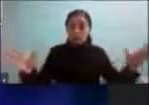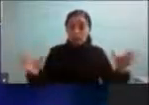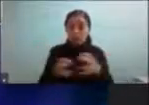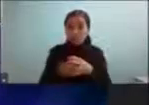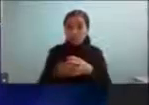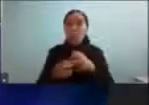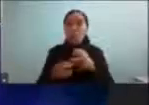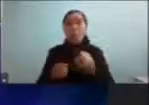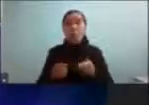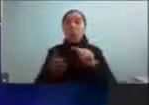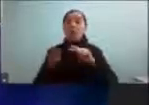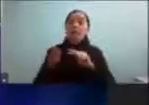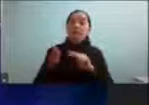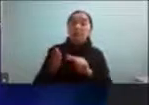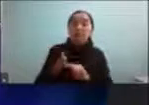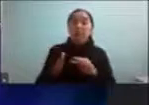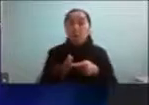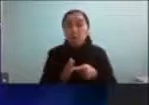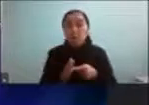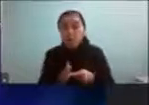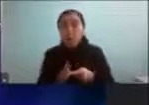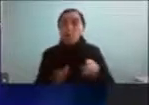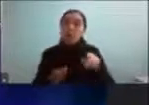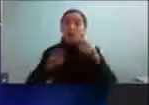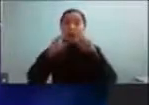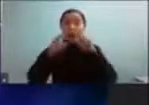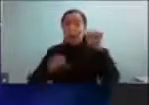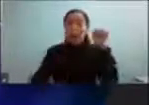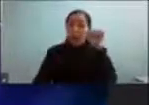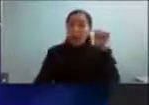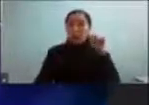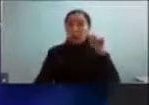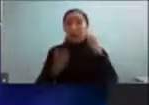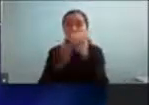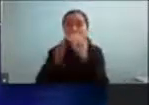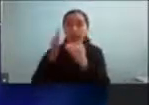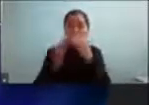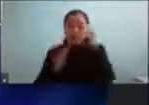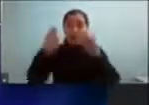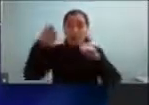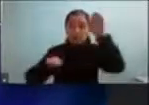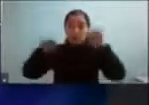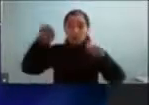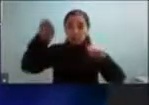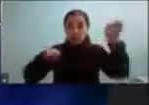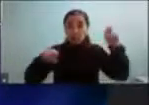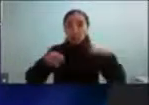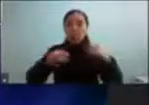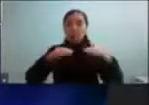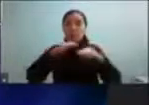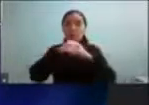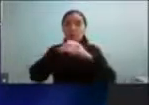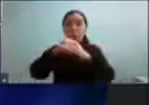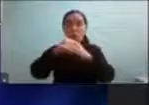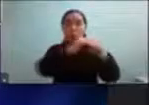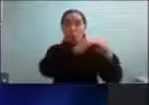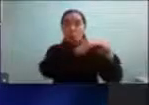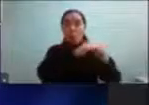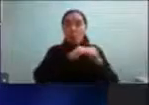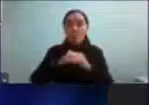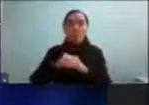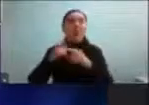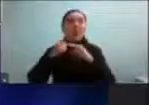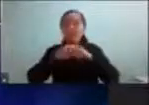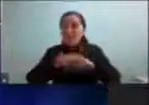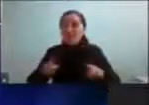niveles y especificaciones y poniéndonos más técnicos esto quiere decir que al final esta heterogeneidad de la que hablábamos se va a dar en distintos niveles y van a haber